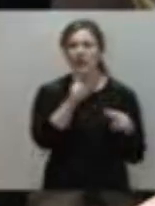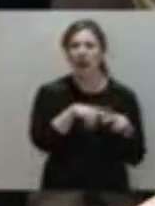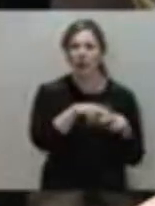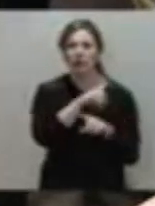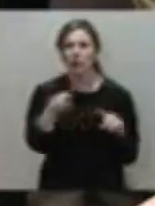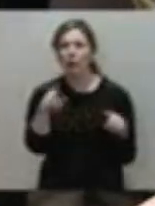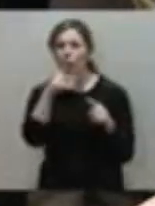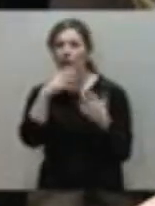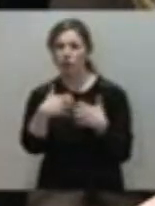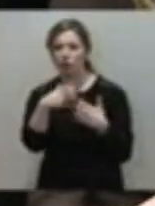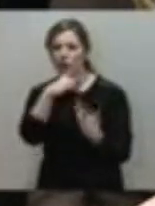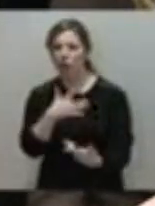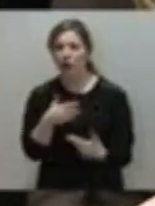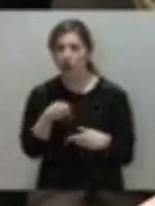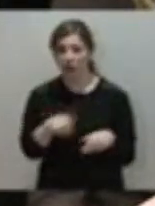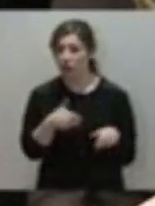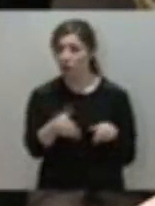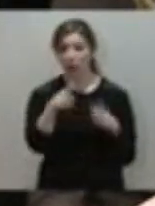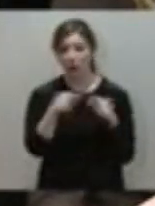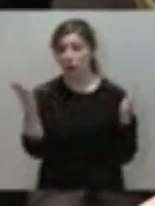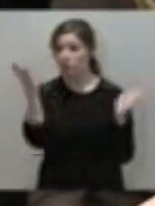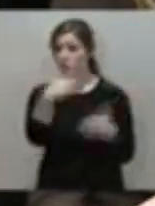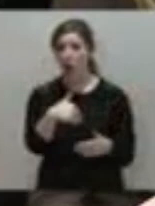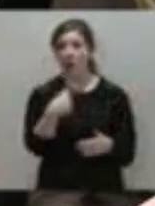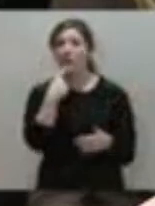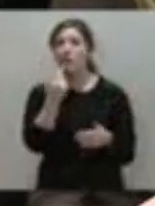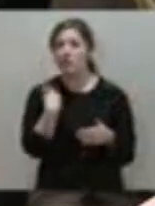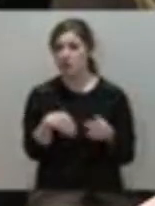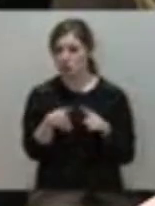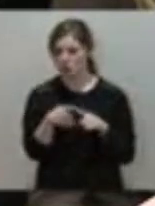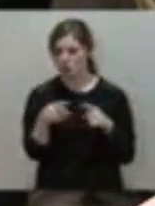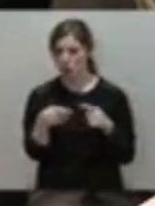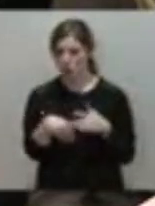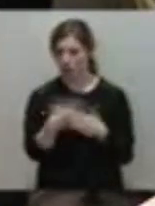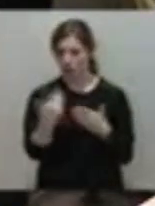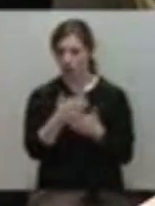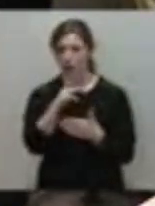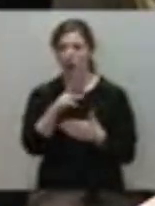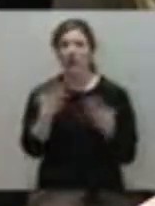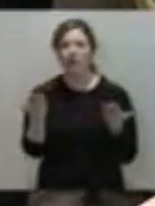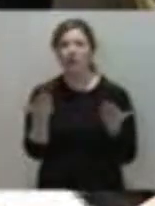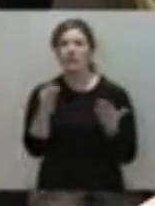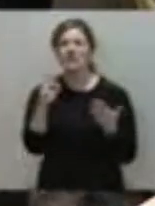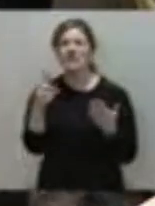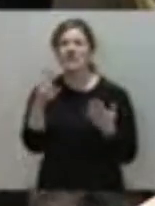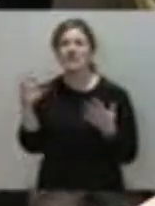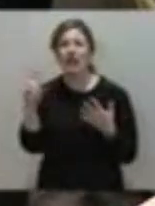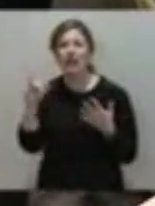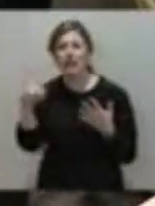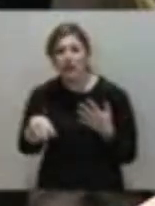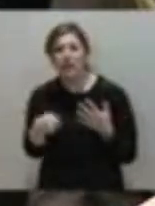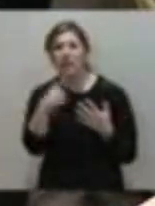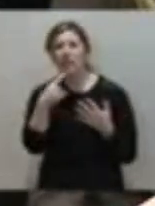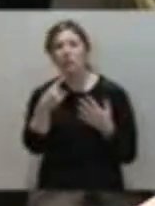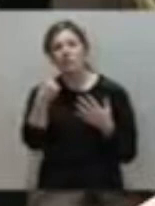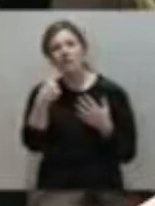industria tenían futuro en Asturias. Eso es lo que decía, o lo que salía en redes. Entonces, Trevín. Luego Trevín aprendió que tenían que hacer una cosa mucho más